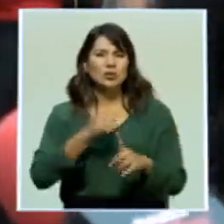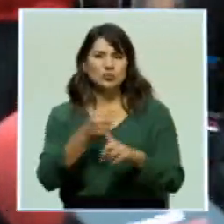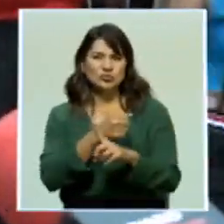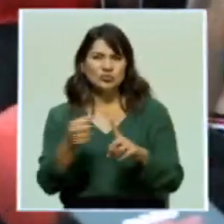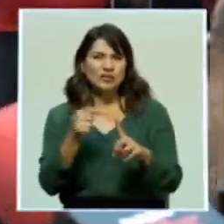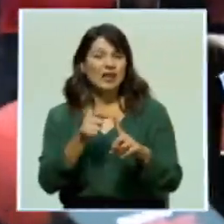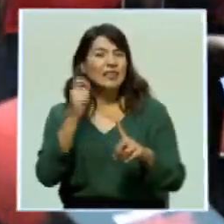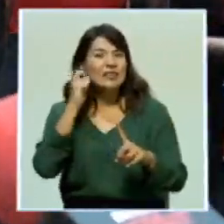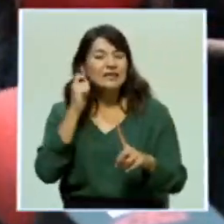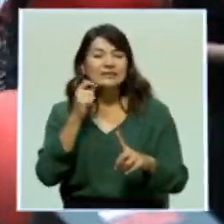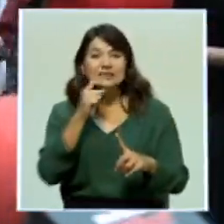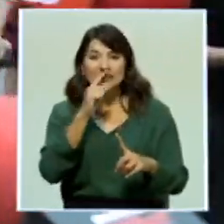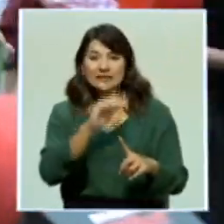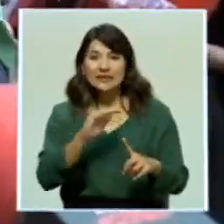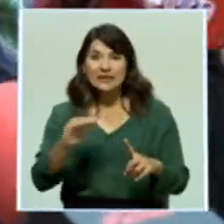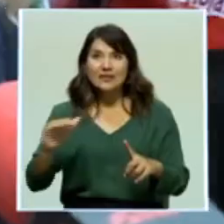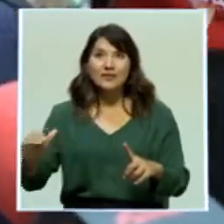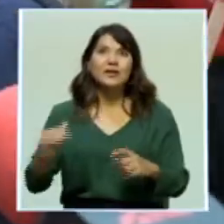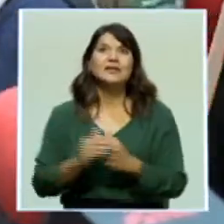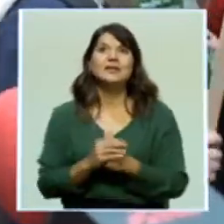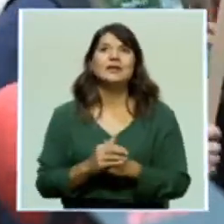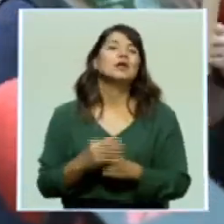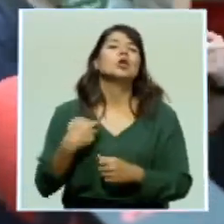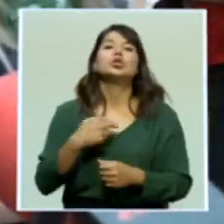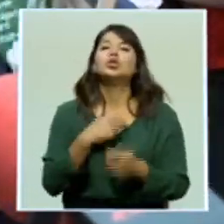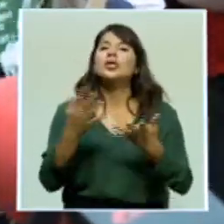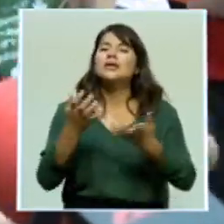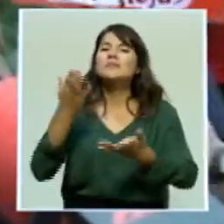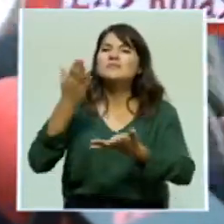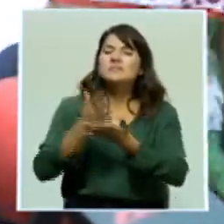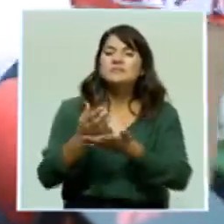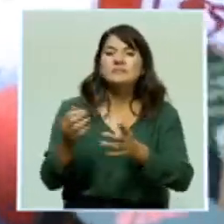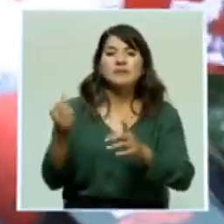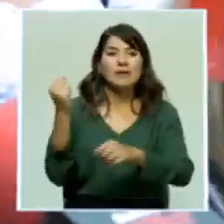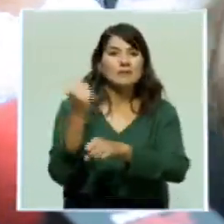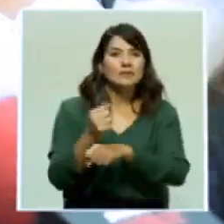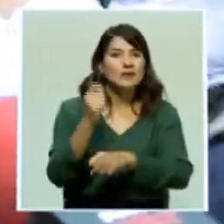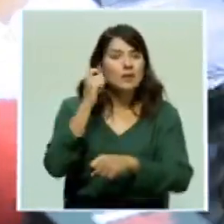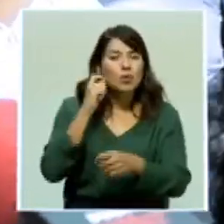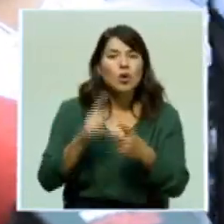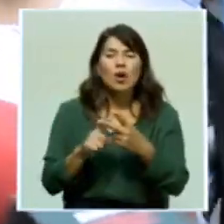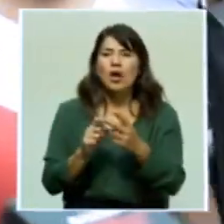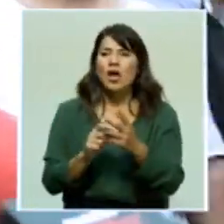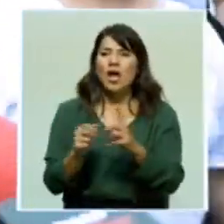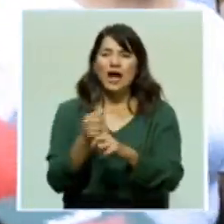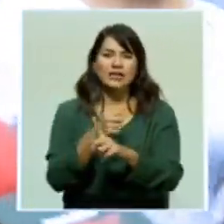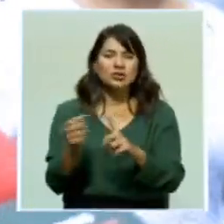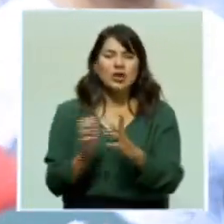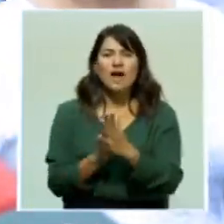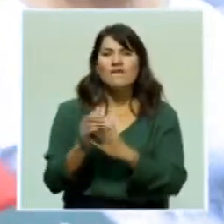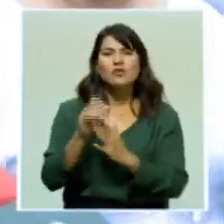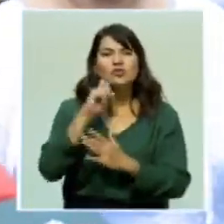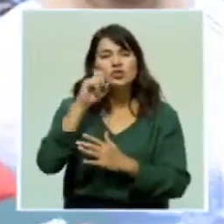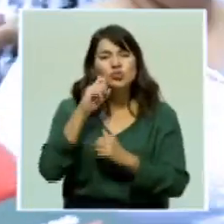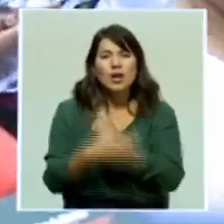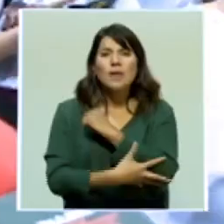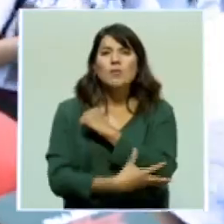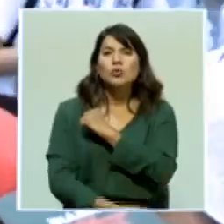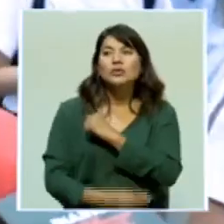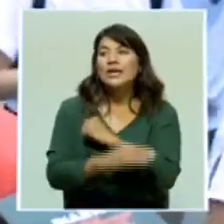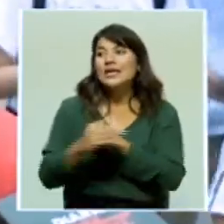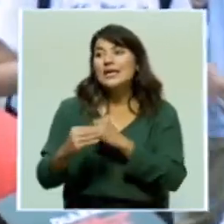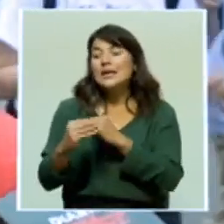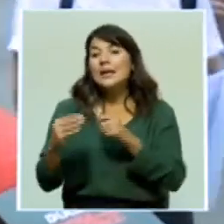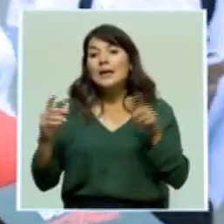niñas y diversidades. Ha aumentado los femicidios, desapariciones, agresiones, abusos sexuales, también la pobreza y el desempleo femenino.